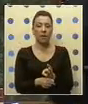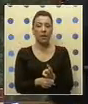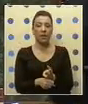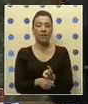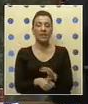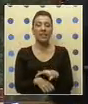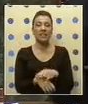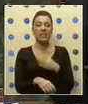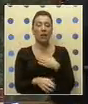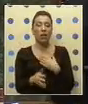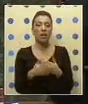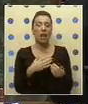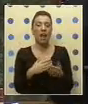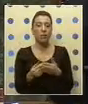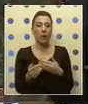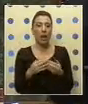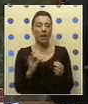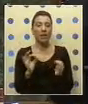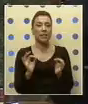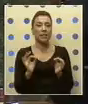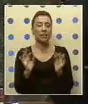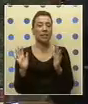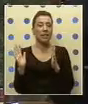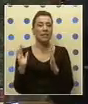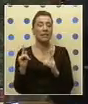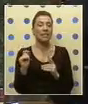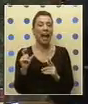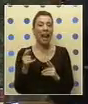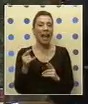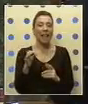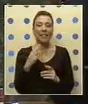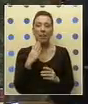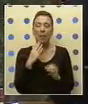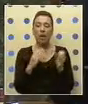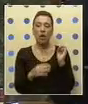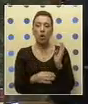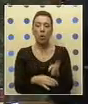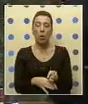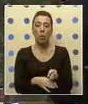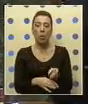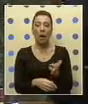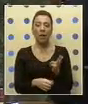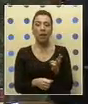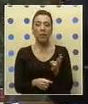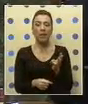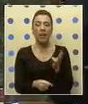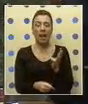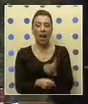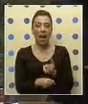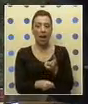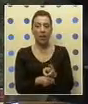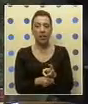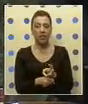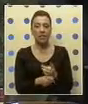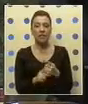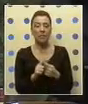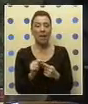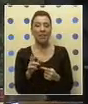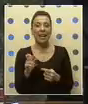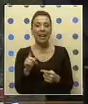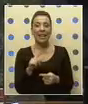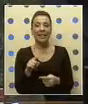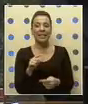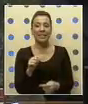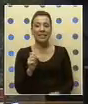Naturaleza de la Comuna de Talagante y al Club de Adulto Mayor Teresa de Calcuta